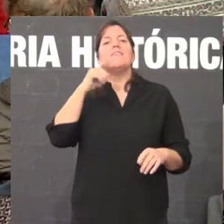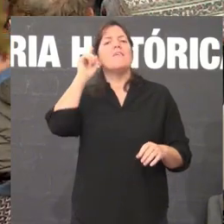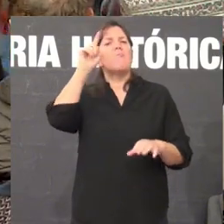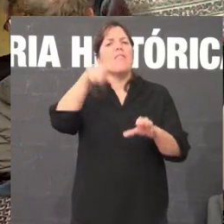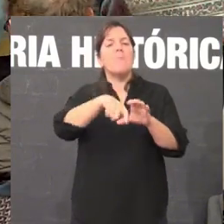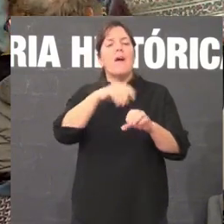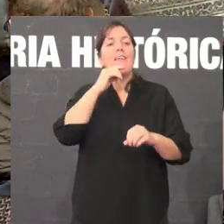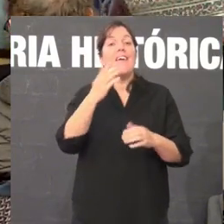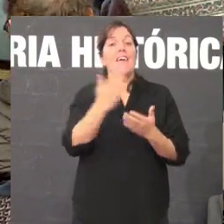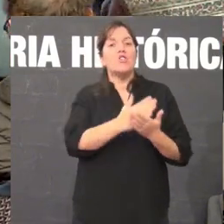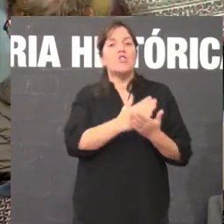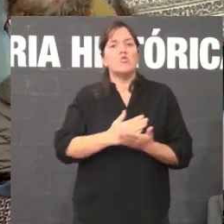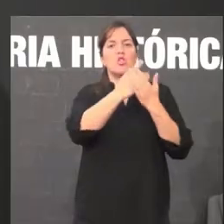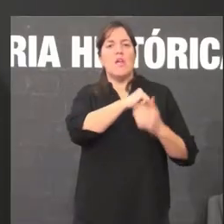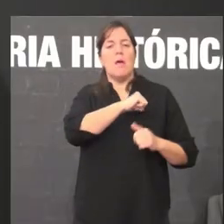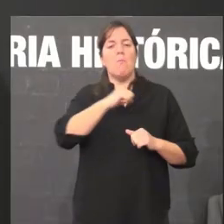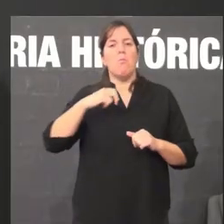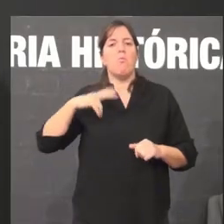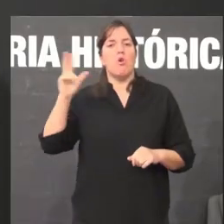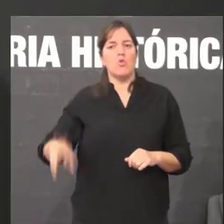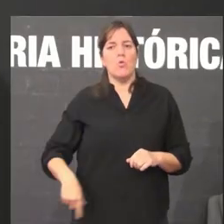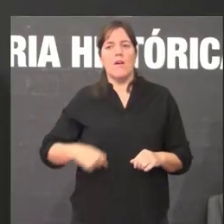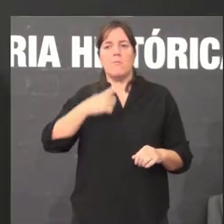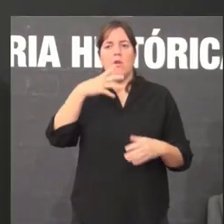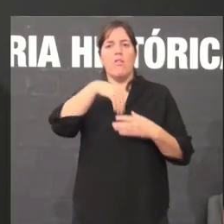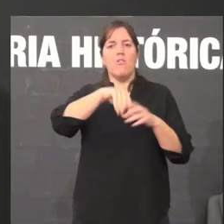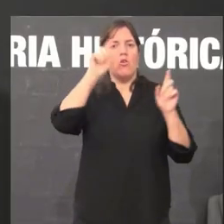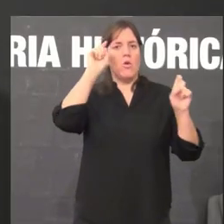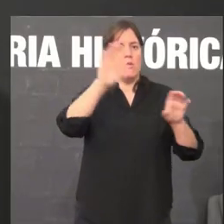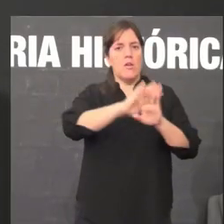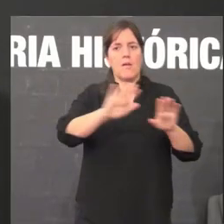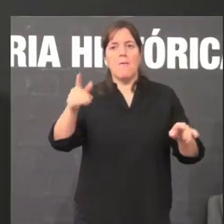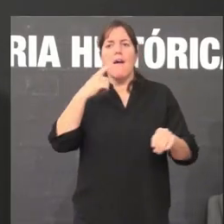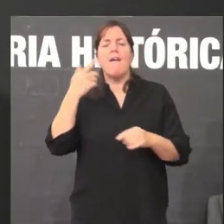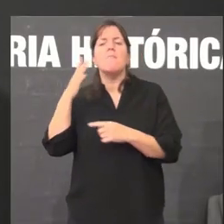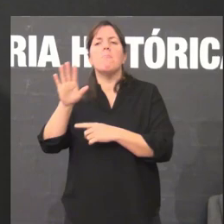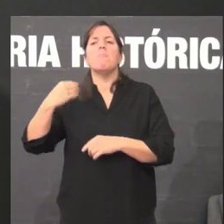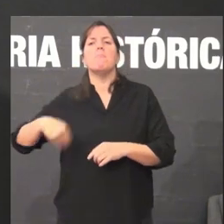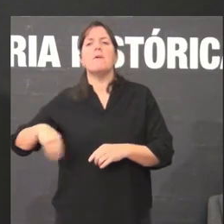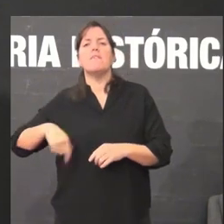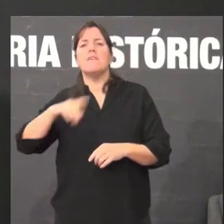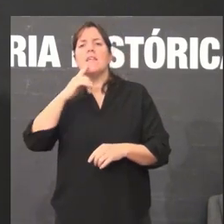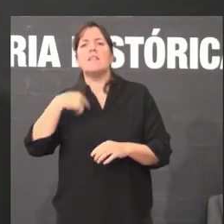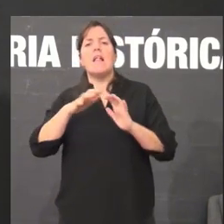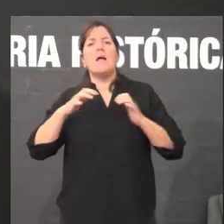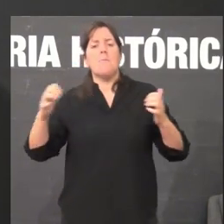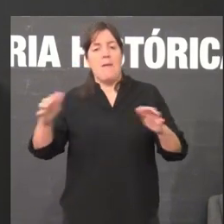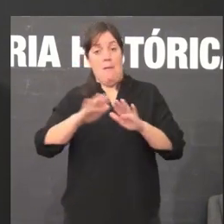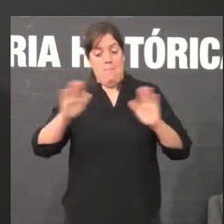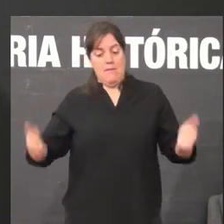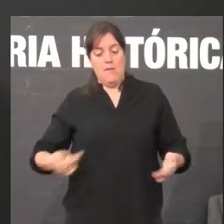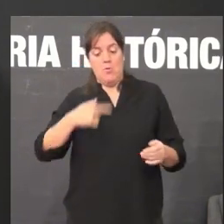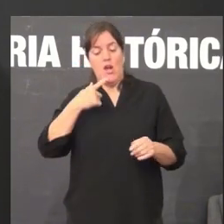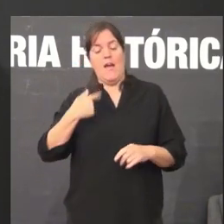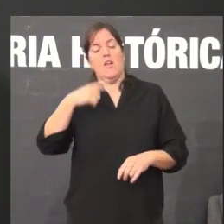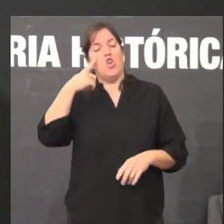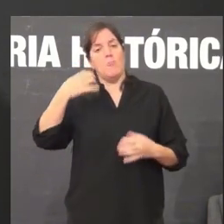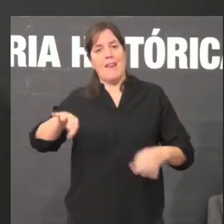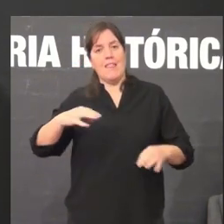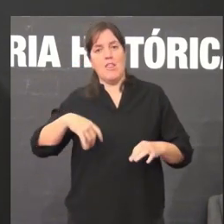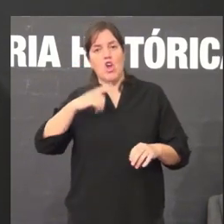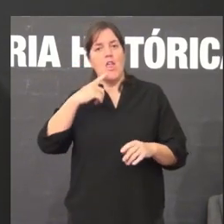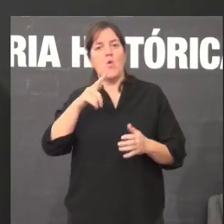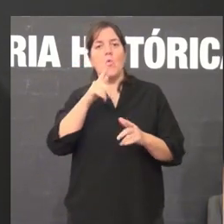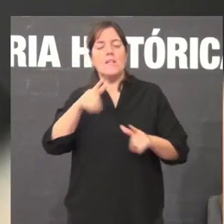militancia coa lingua vai moi moi mais a lado do ámbito educativo. De feito, ele presidiu durante 12 anos a mesa pola normalización lingüística e foi promotor da